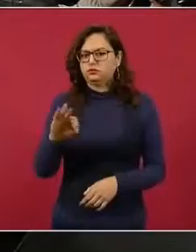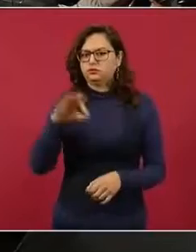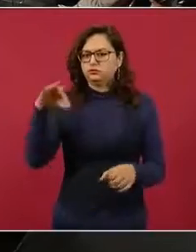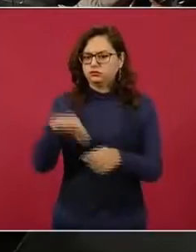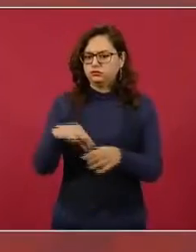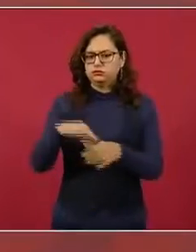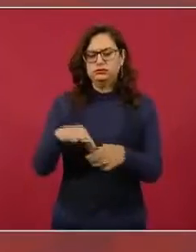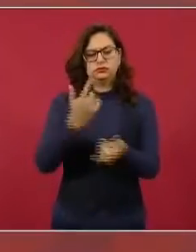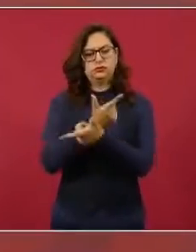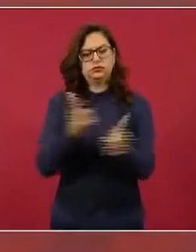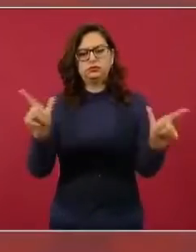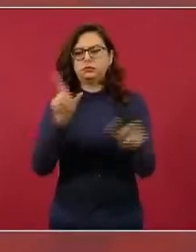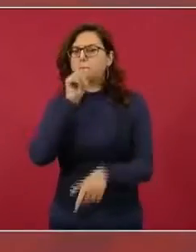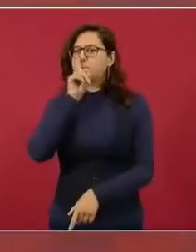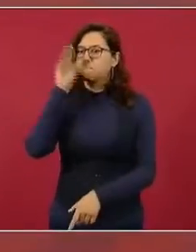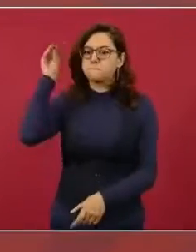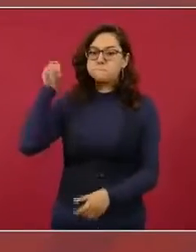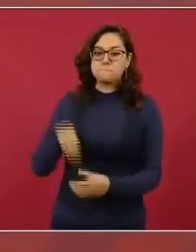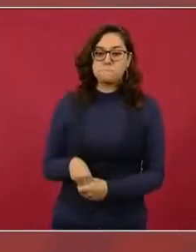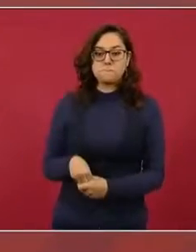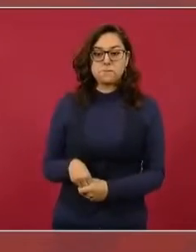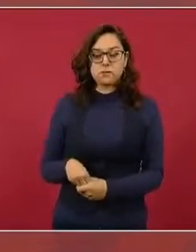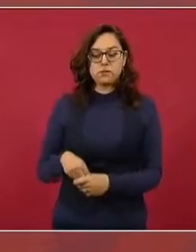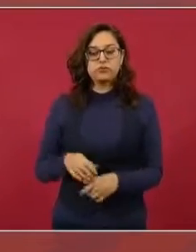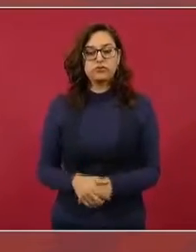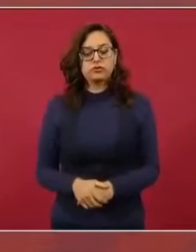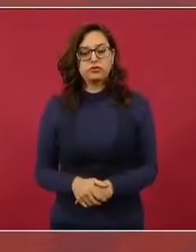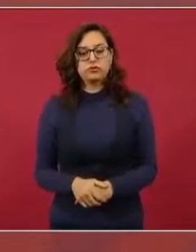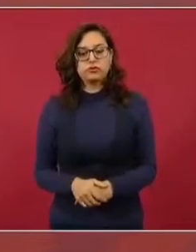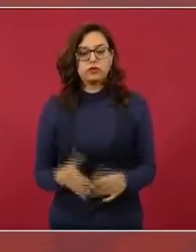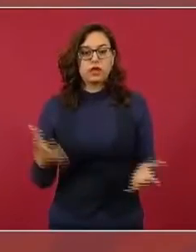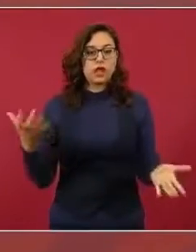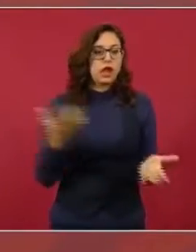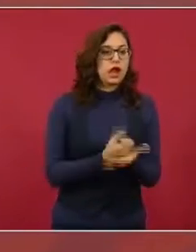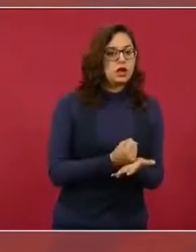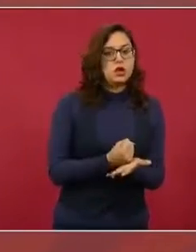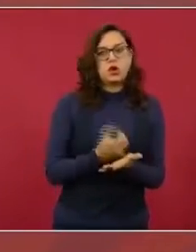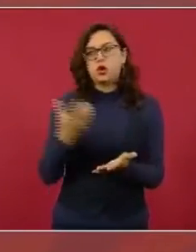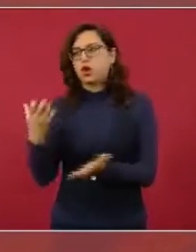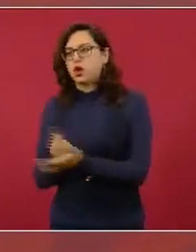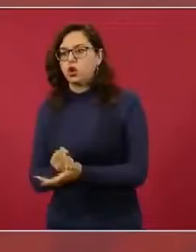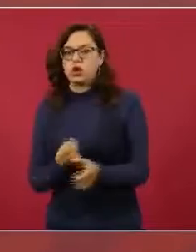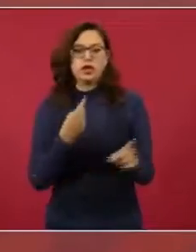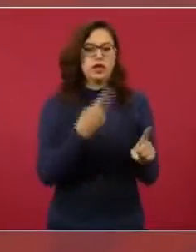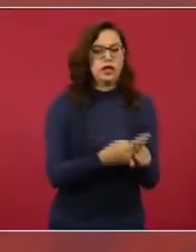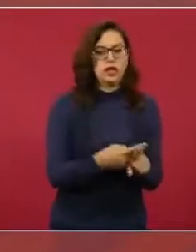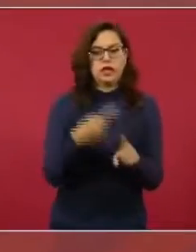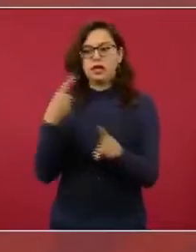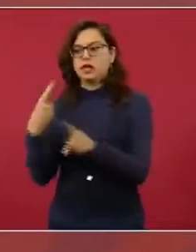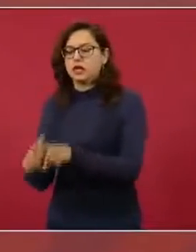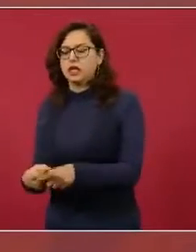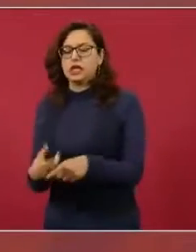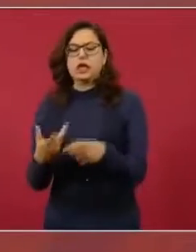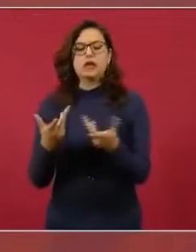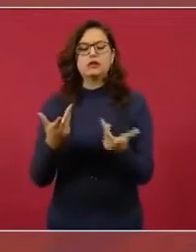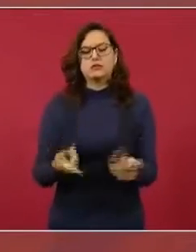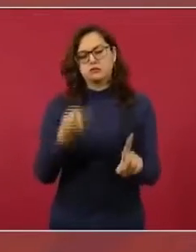sobre quién ganó y sus antecedentes. Esto